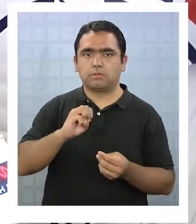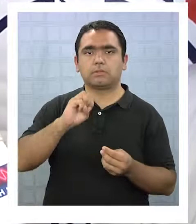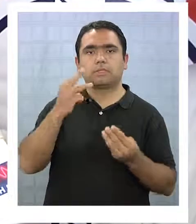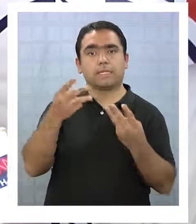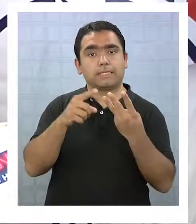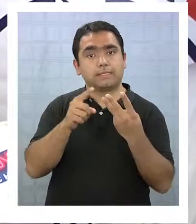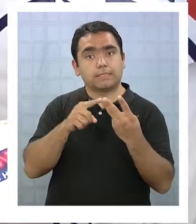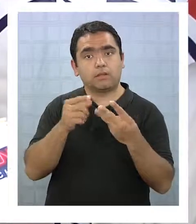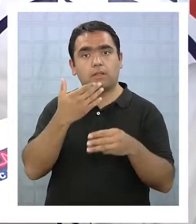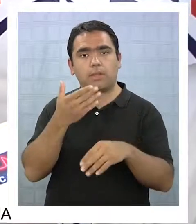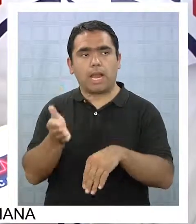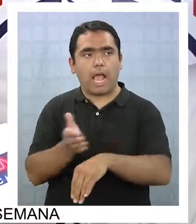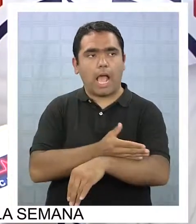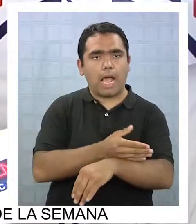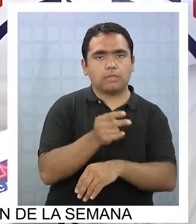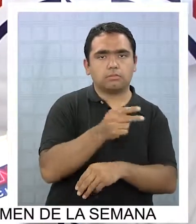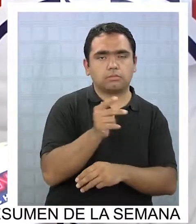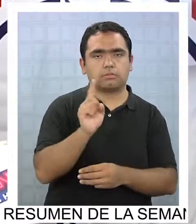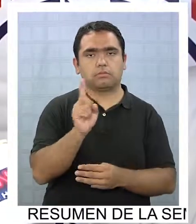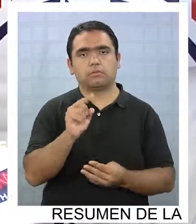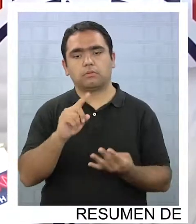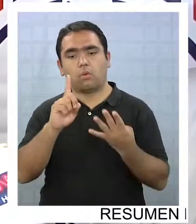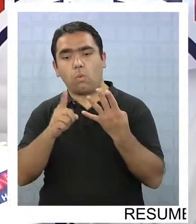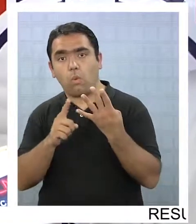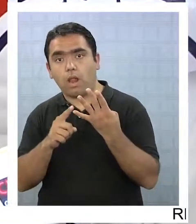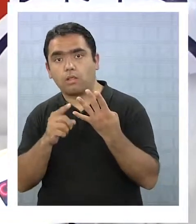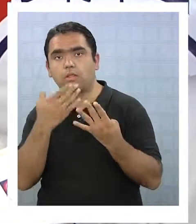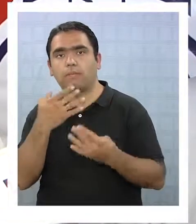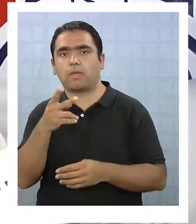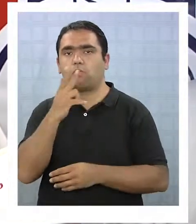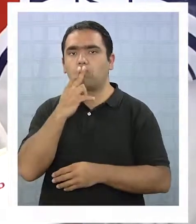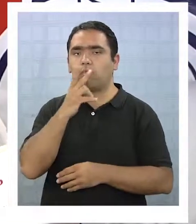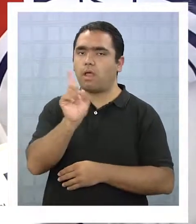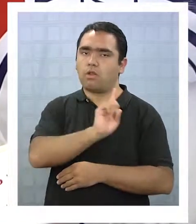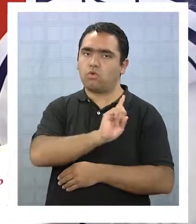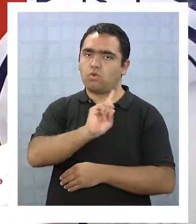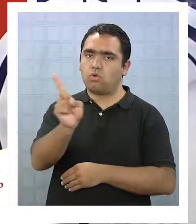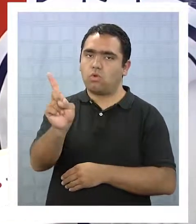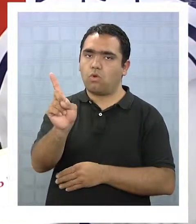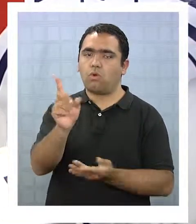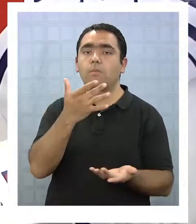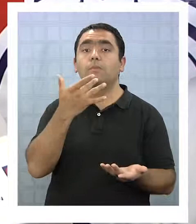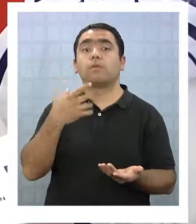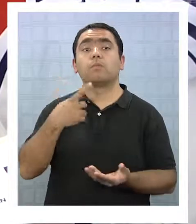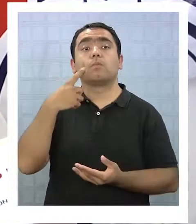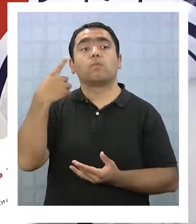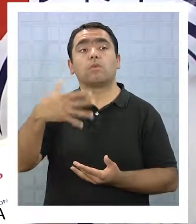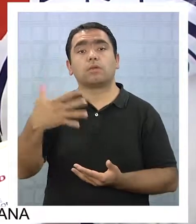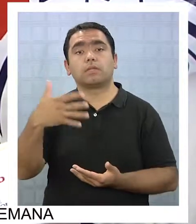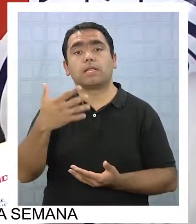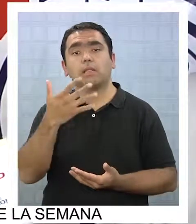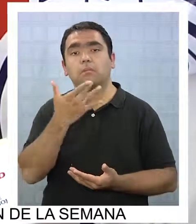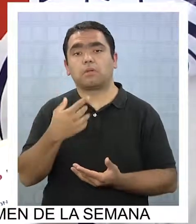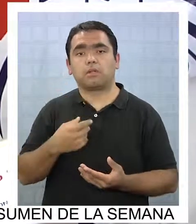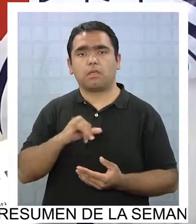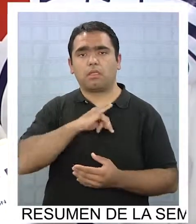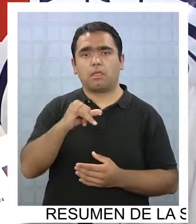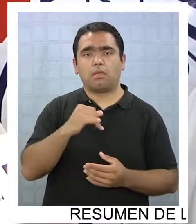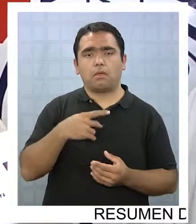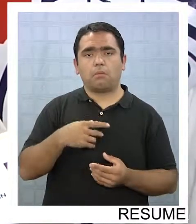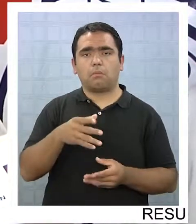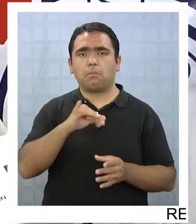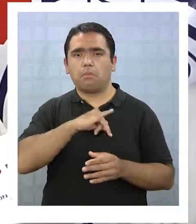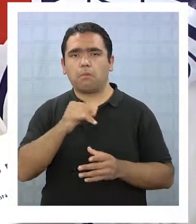cuarto, evitar, digamos, esta promiscuidad, no fumar, que es un factor de riesgo importante también para la infección, para que se desarrolle esta infección viral.